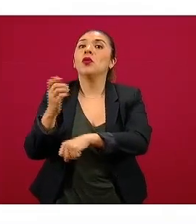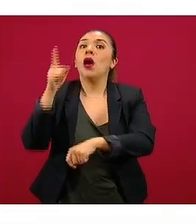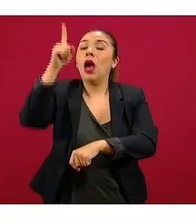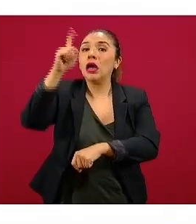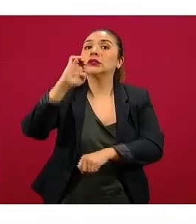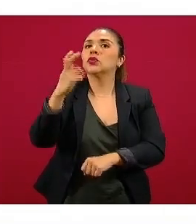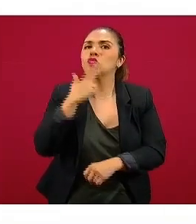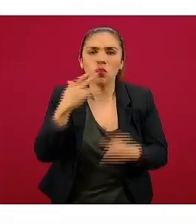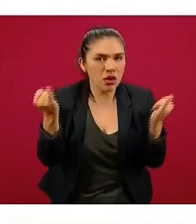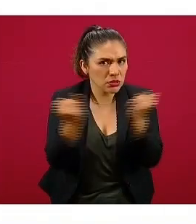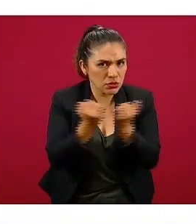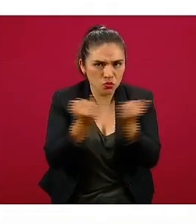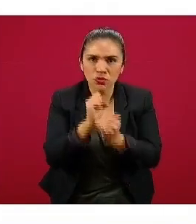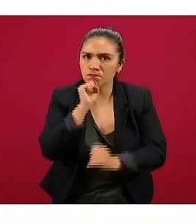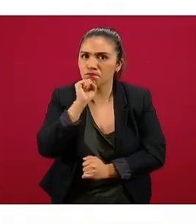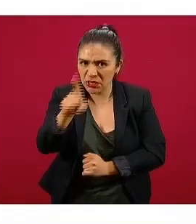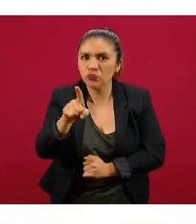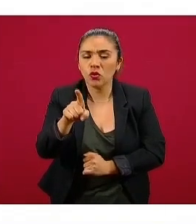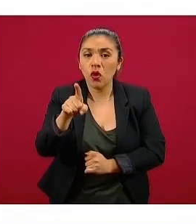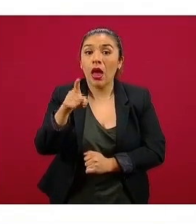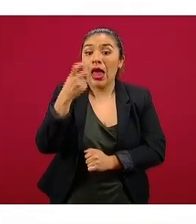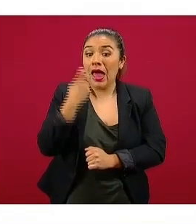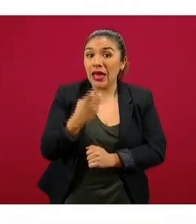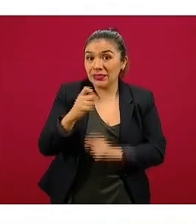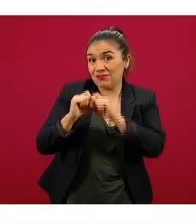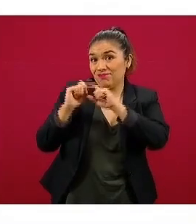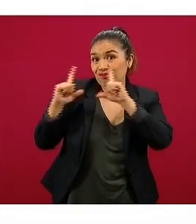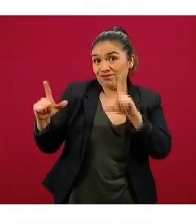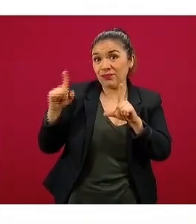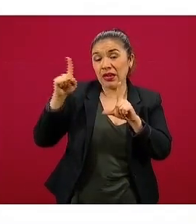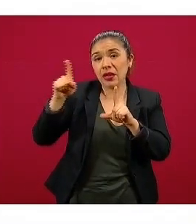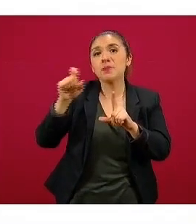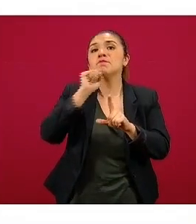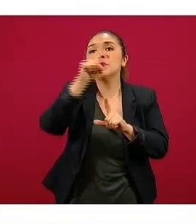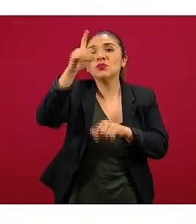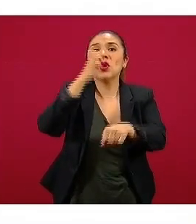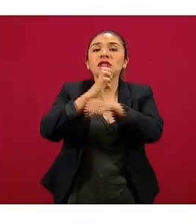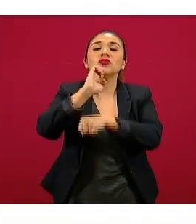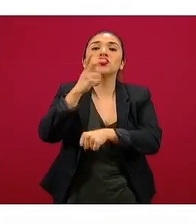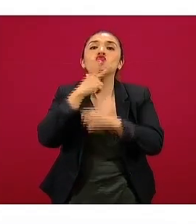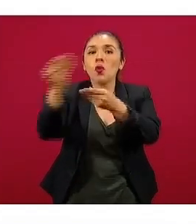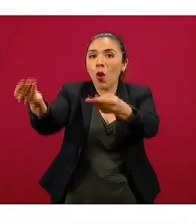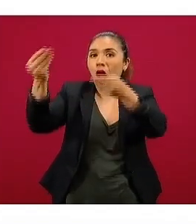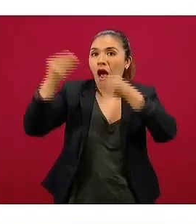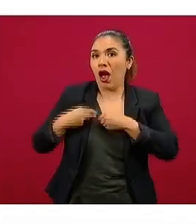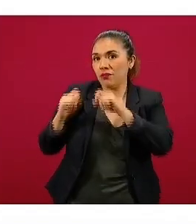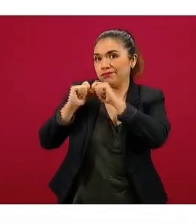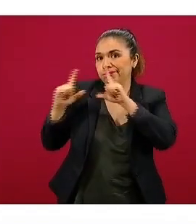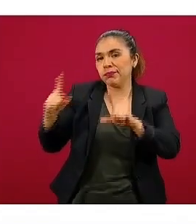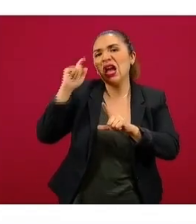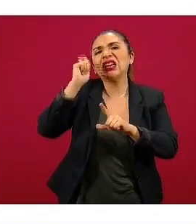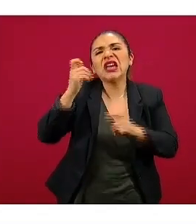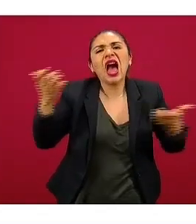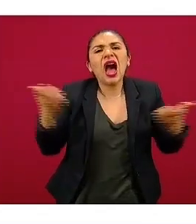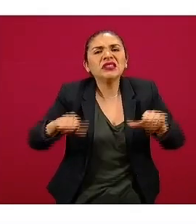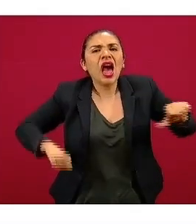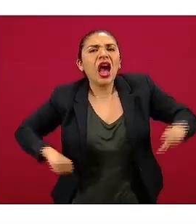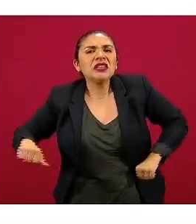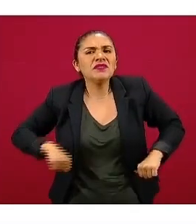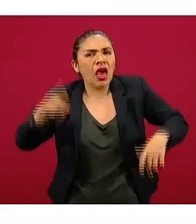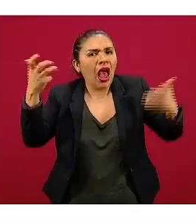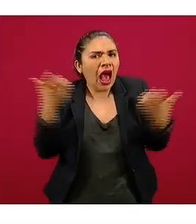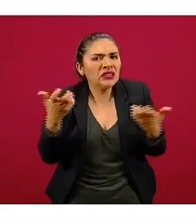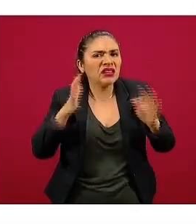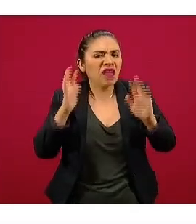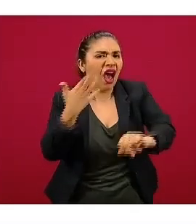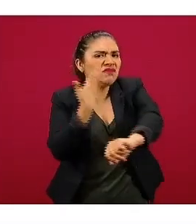no es la excepción. Chihuahua, de hecho, esta es una diapositiva que nos compartió el estado de Chihuahua de las actividades que ellos habían estado ya